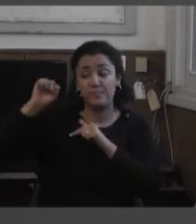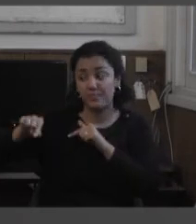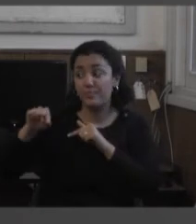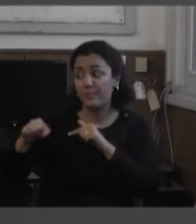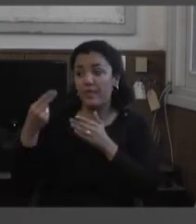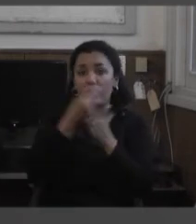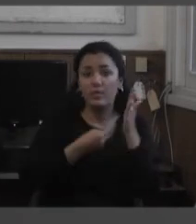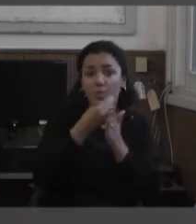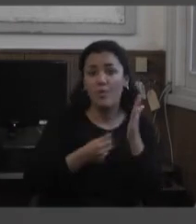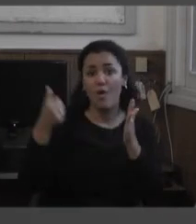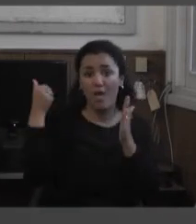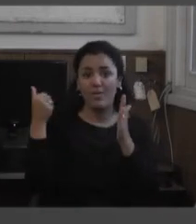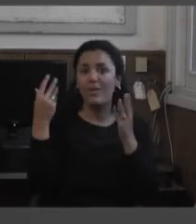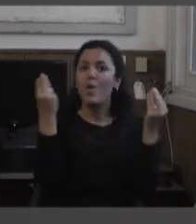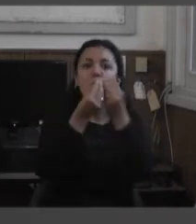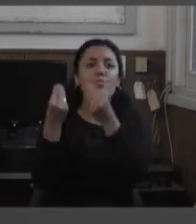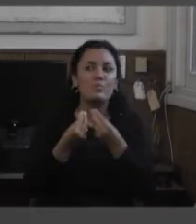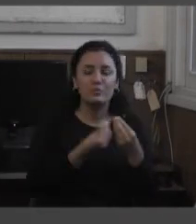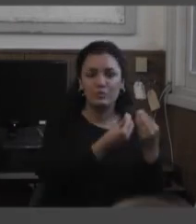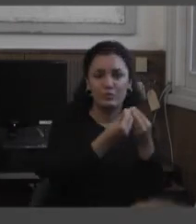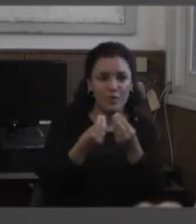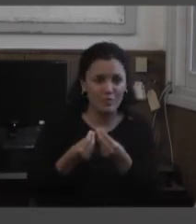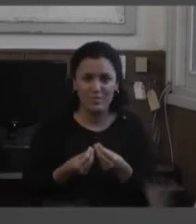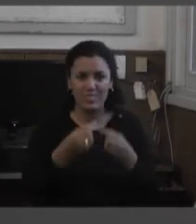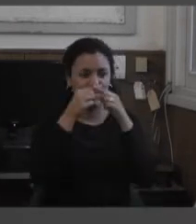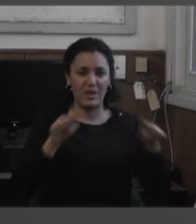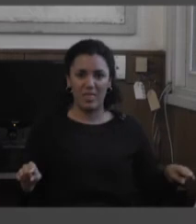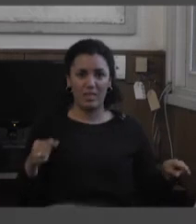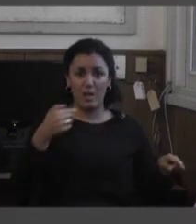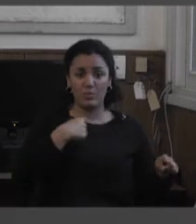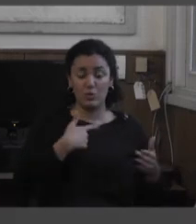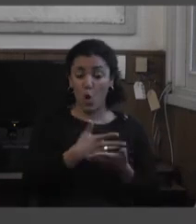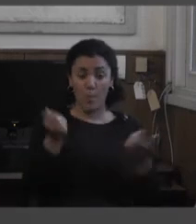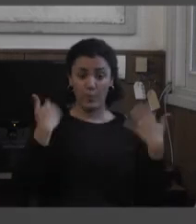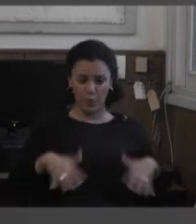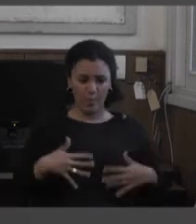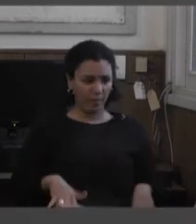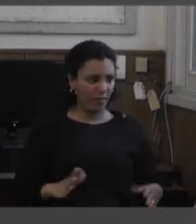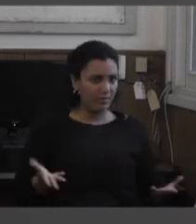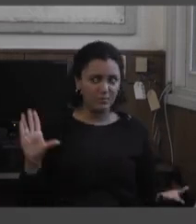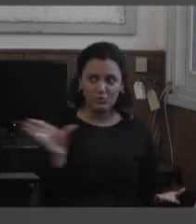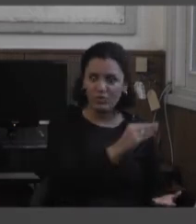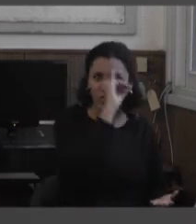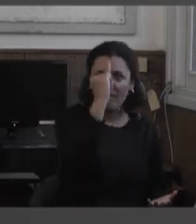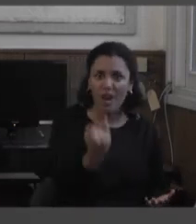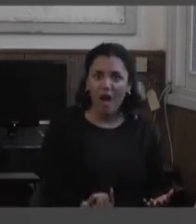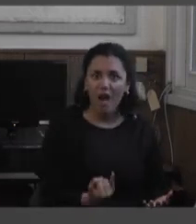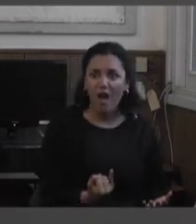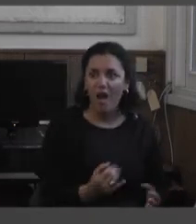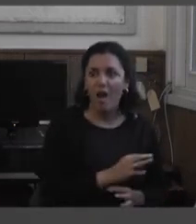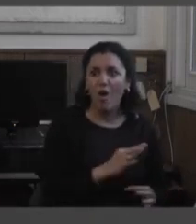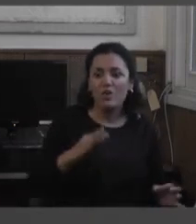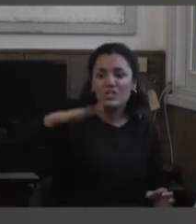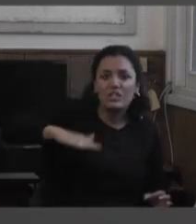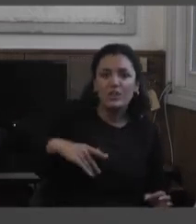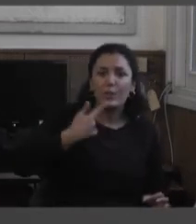muchos no entramos en eso cuando uno se va a comprar ropa y decís ¿qué le pasa? son todas flaquitas o te sentís flaco o de chiquito